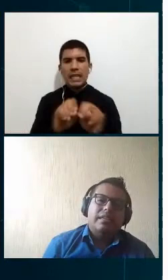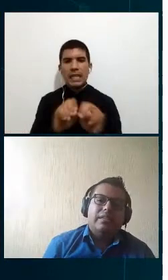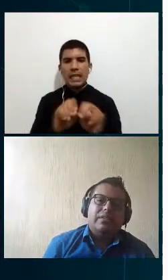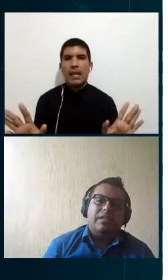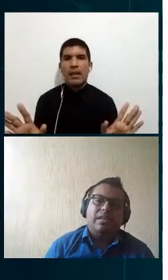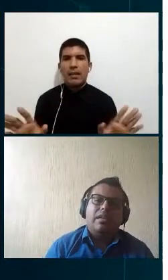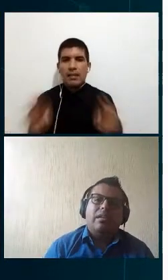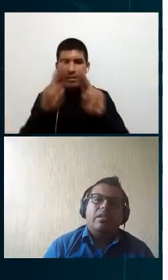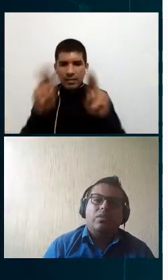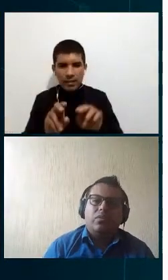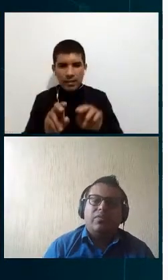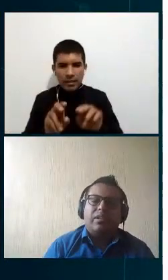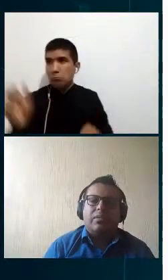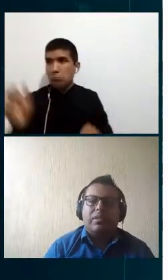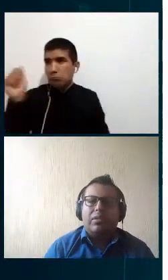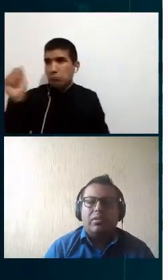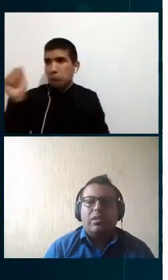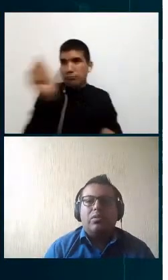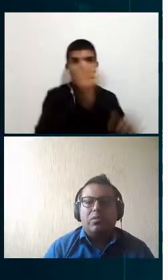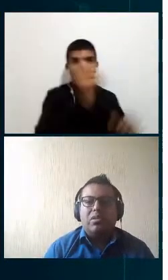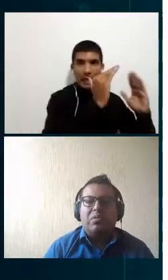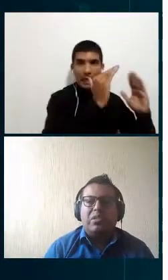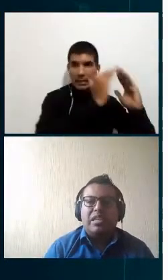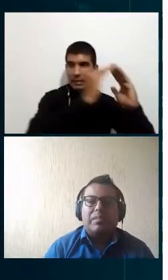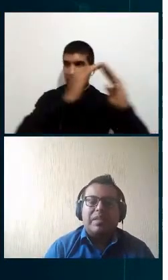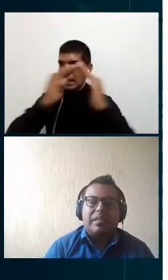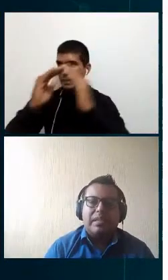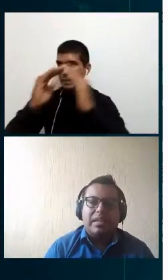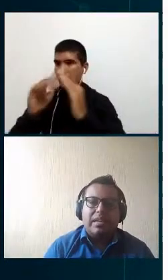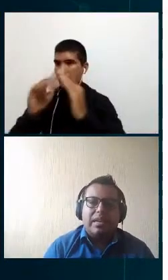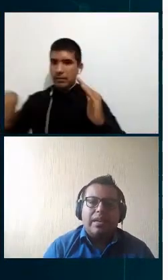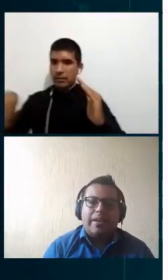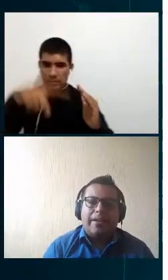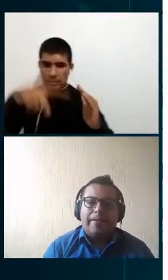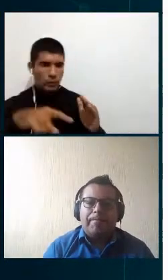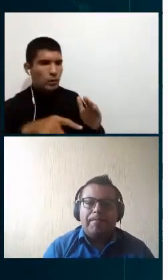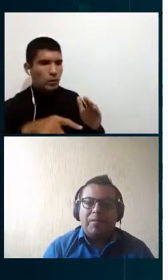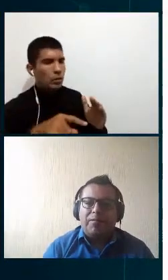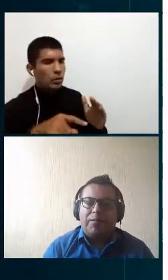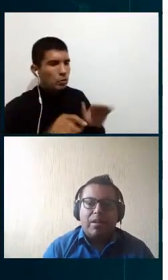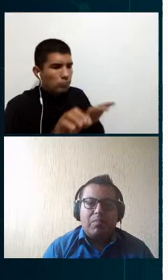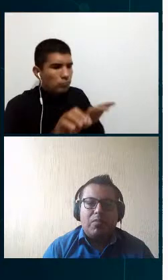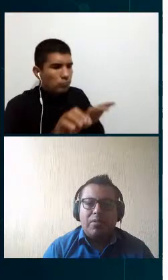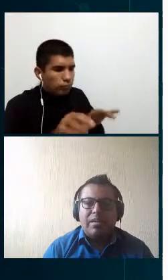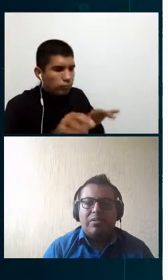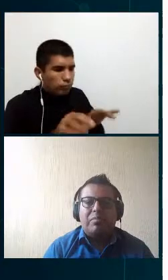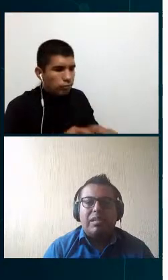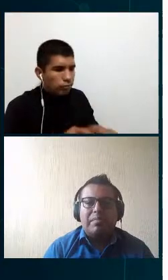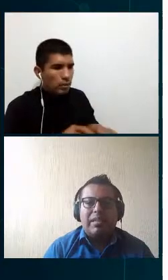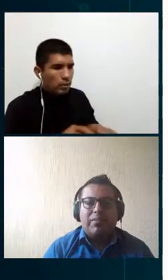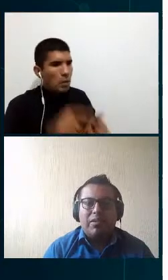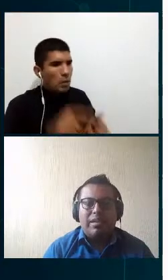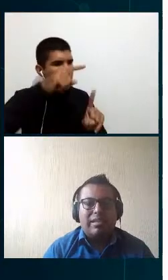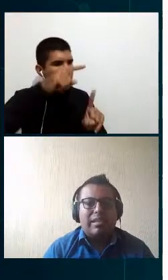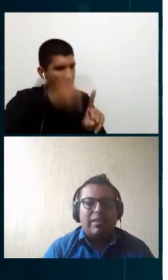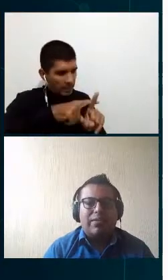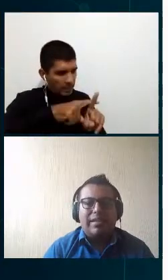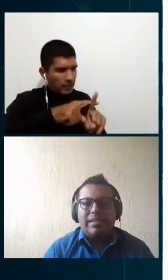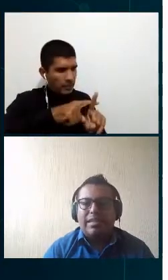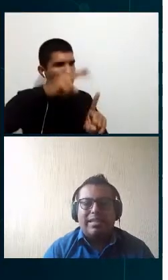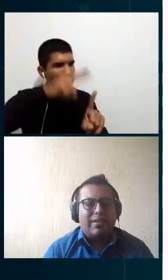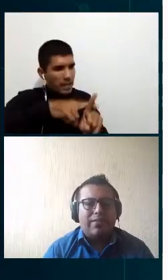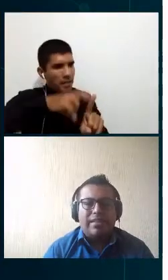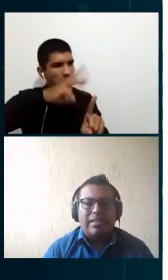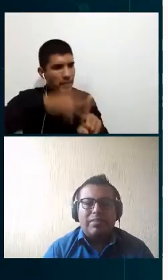y adicional su facturación de los últimos seis meses muy resumidamente fueron las